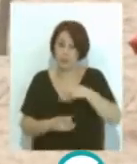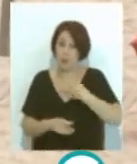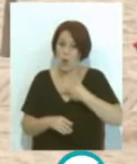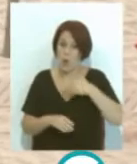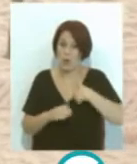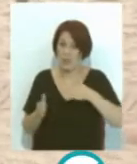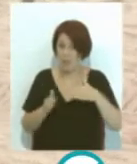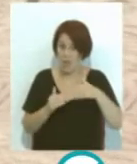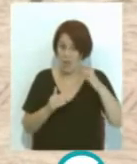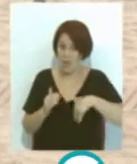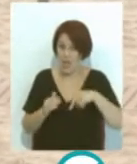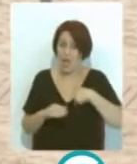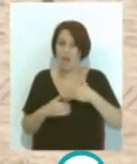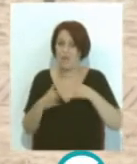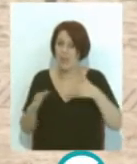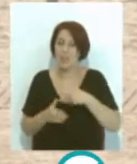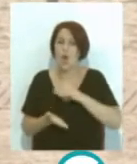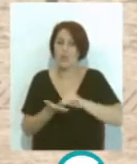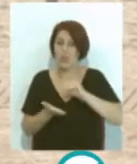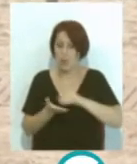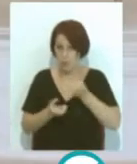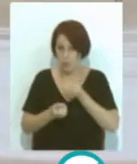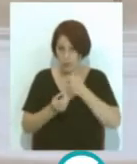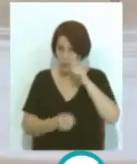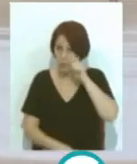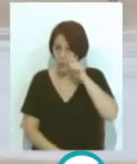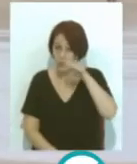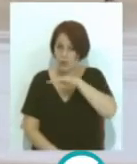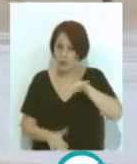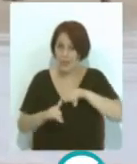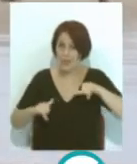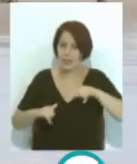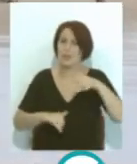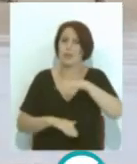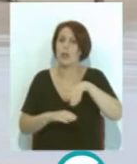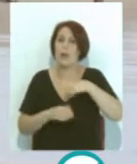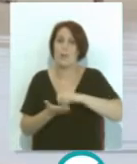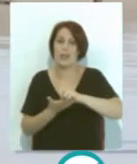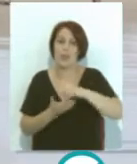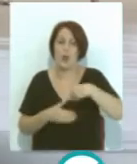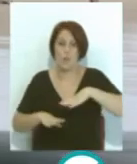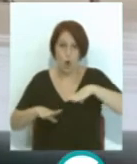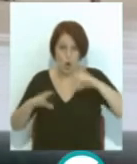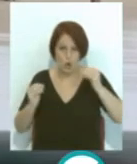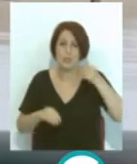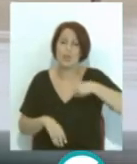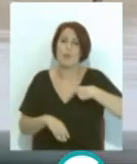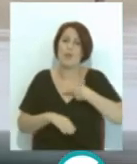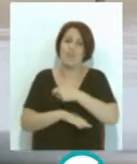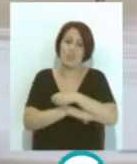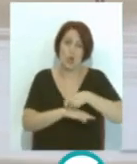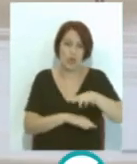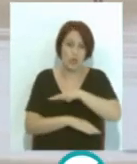temporada baja de playas estarán abiertas las oficinas de información turística de La Caleta situada en el Paseo Antonio Burgos y la de La Victoria